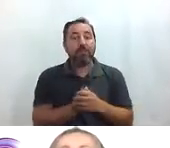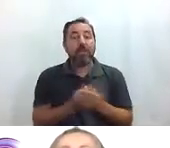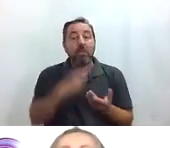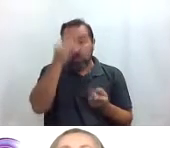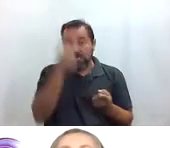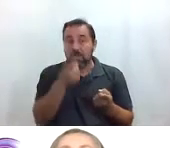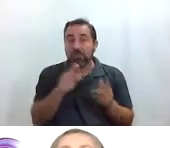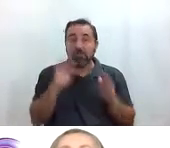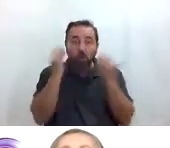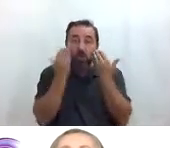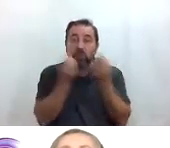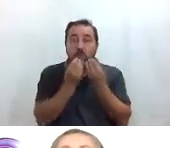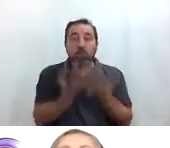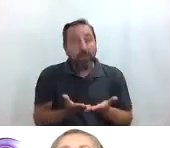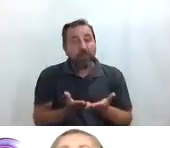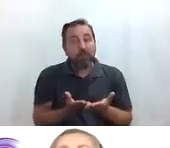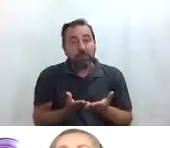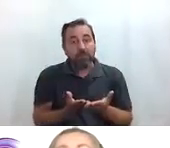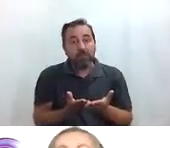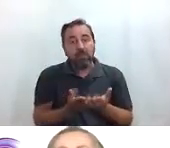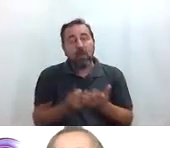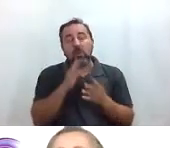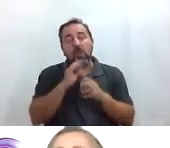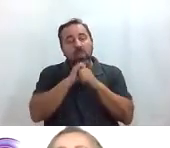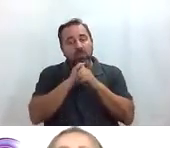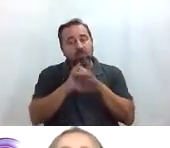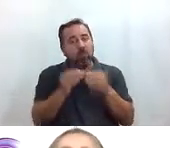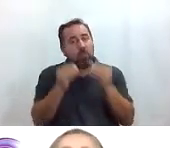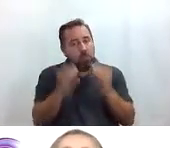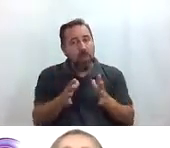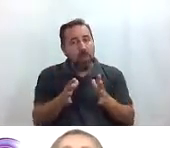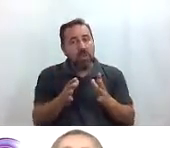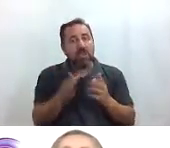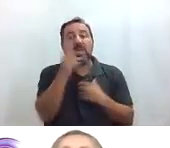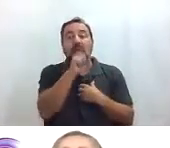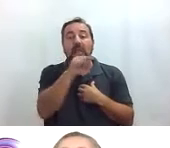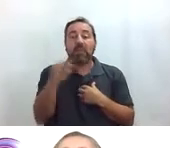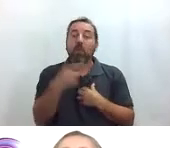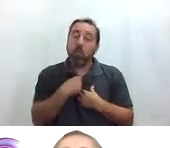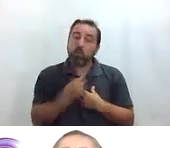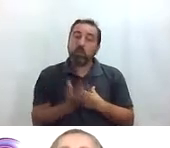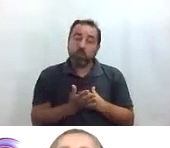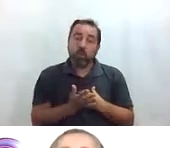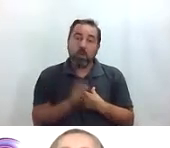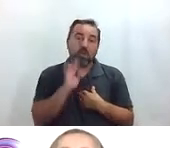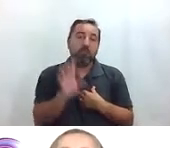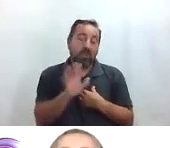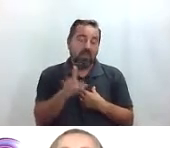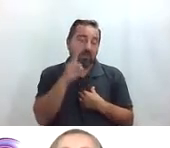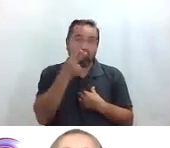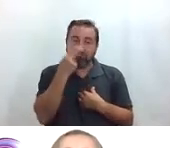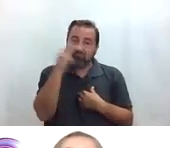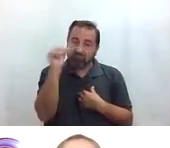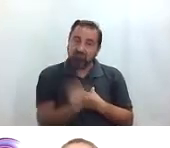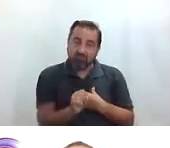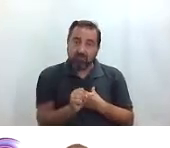estuvo bien ese congreso que tuvo una buena difusión y que a la gente le gustó espero y le pareciera interesante la verdad